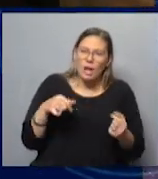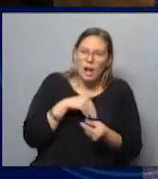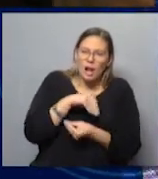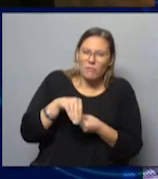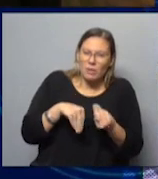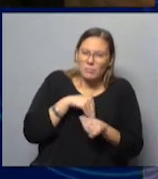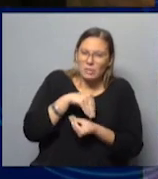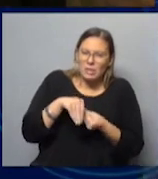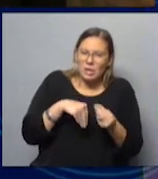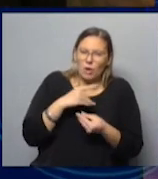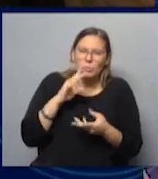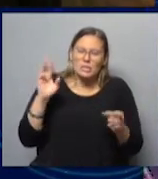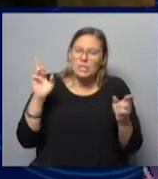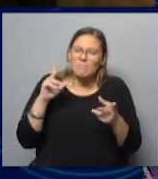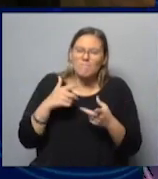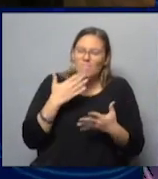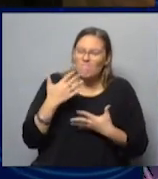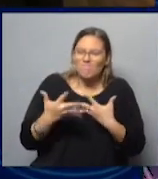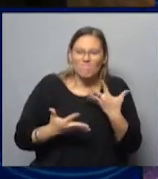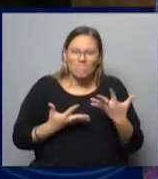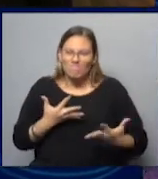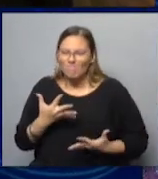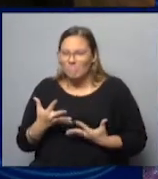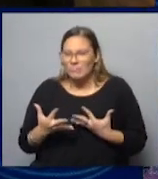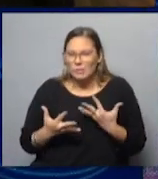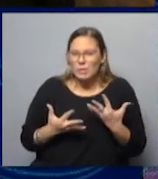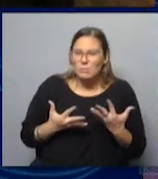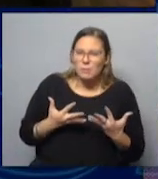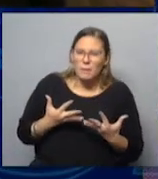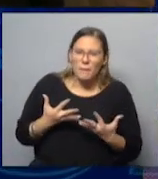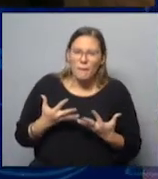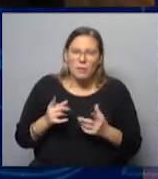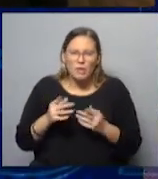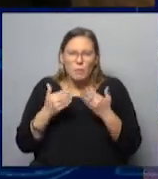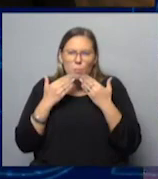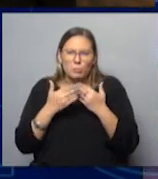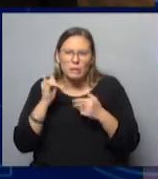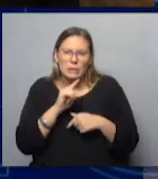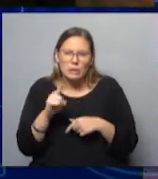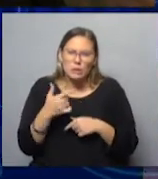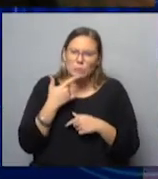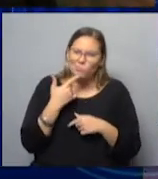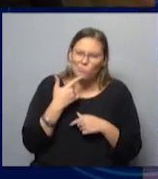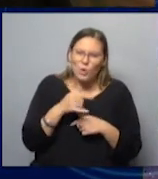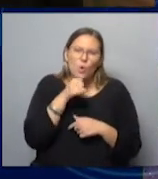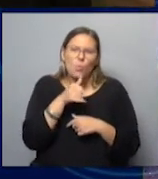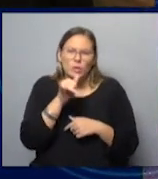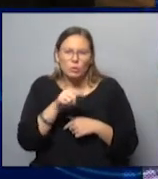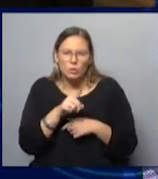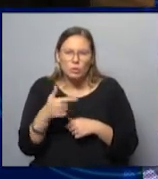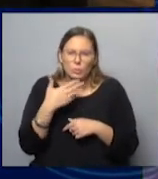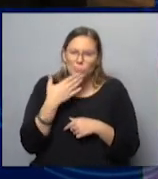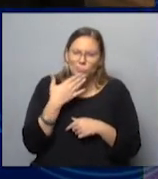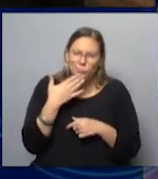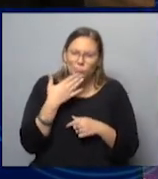las familias, queda ese ruido, ¿viste? Es como que tengo que preguntarlo, no tengo que preguntarlo, tengo que contarlo, no tengo que